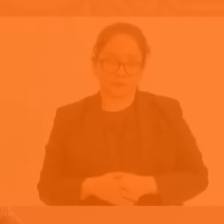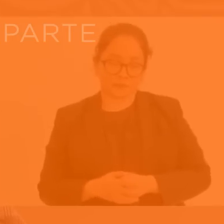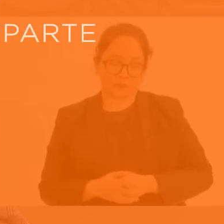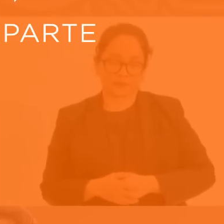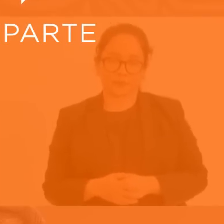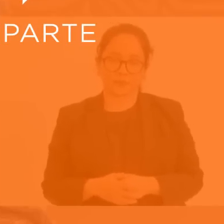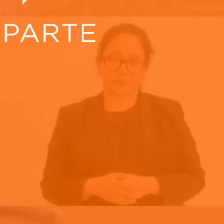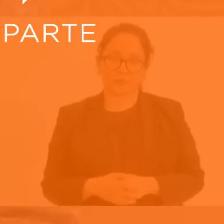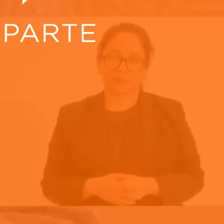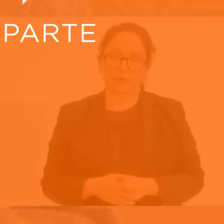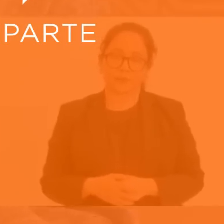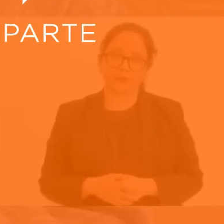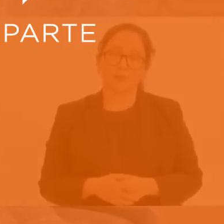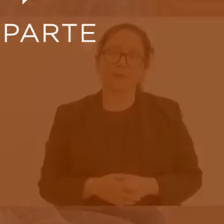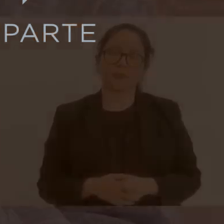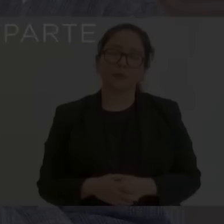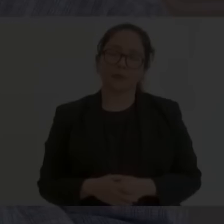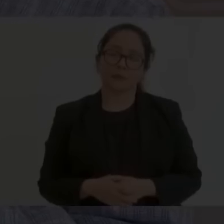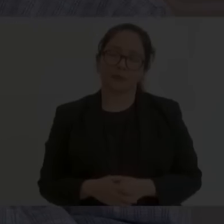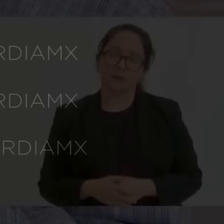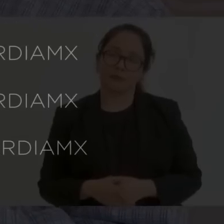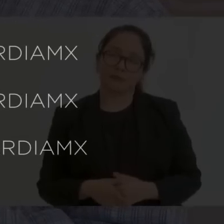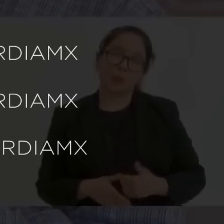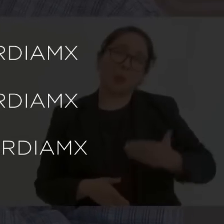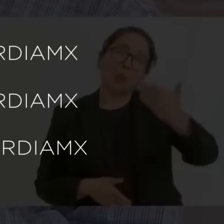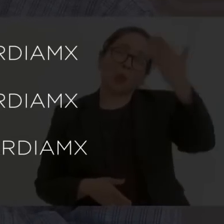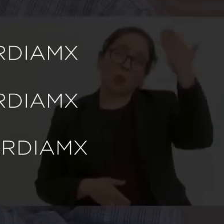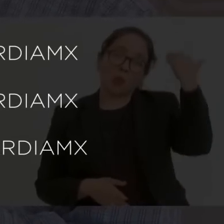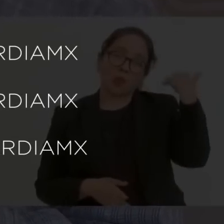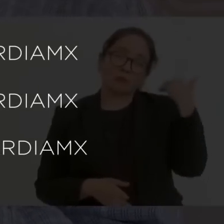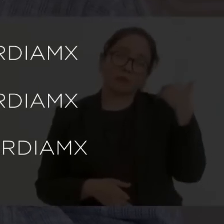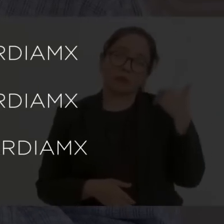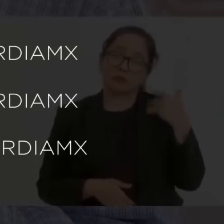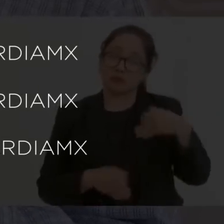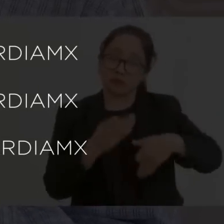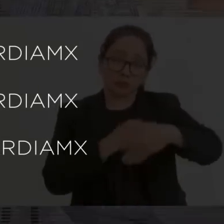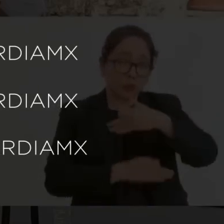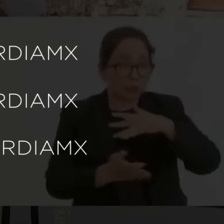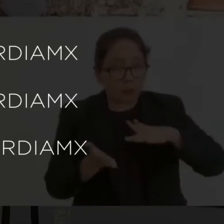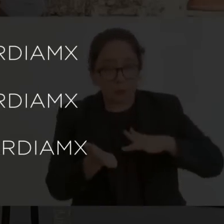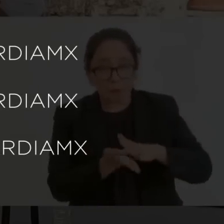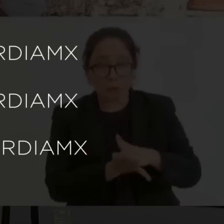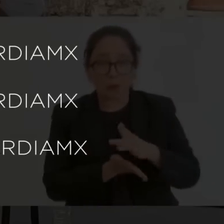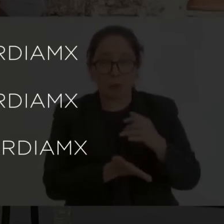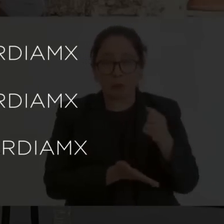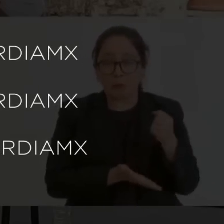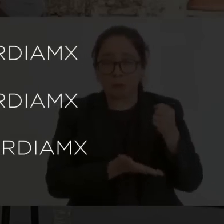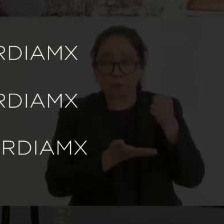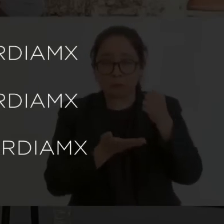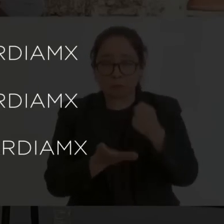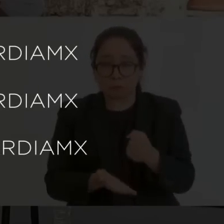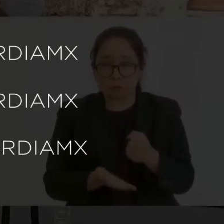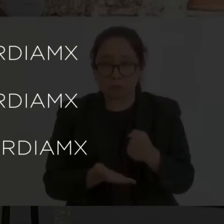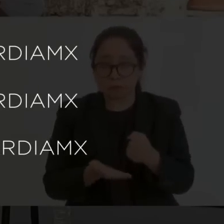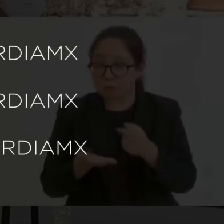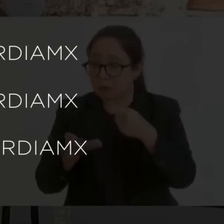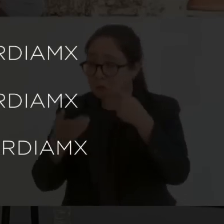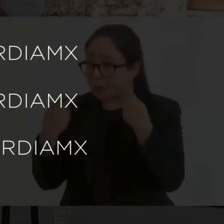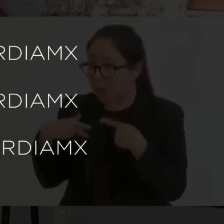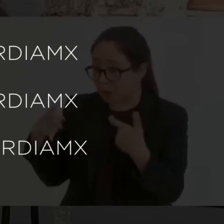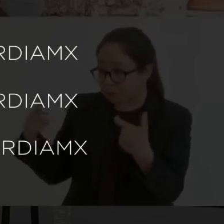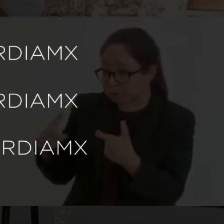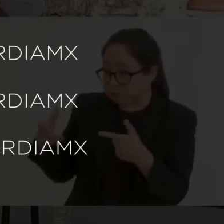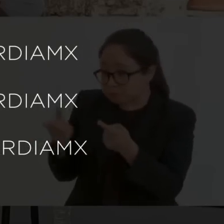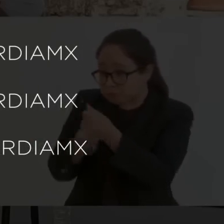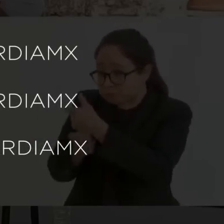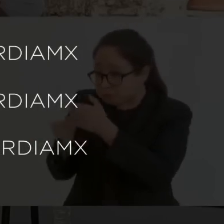todo iba en beneficio de las minorías. Ahora, como